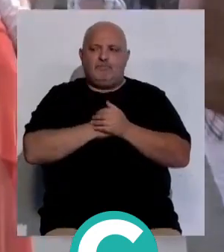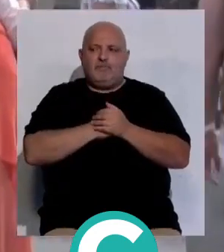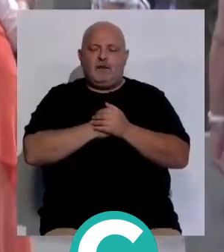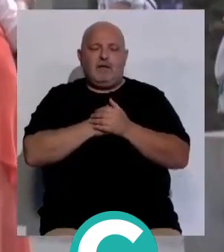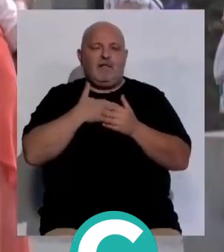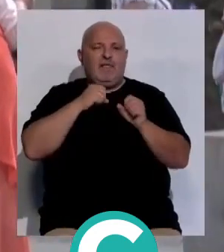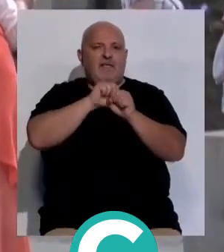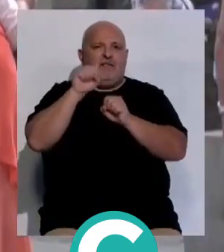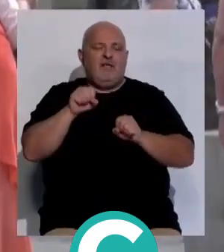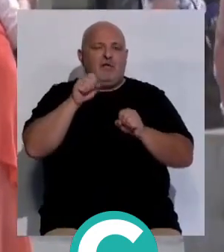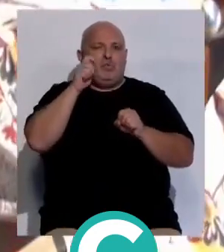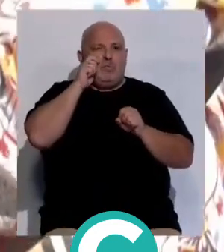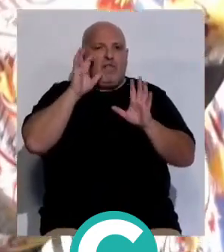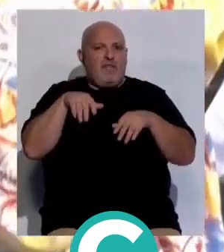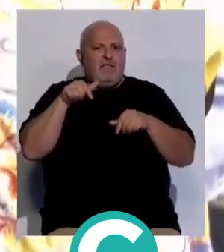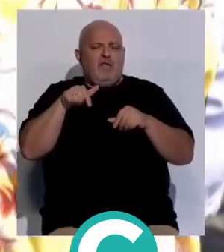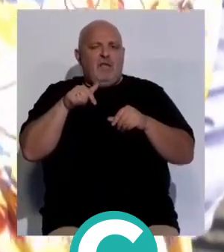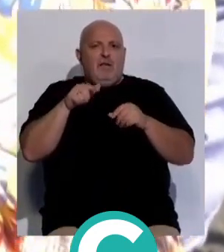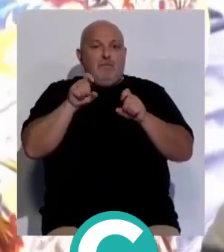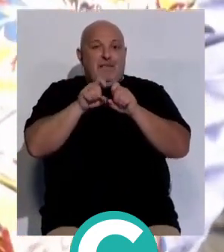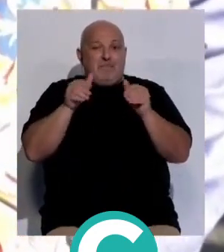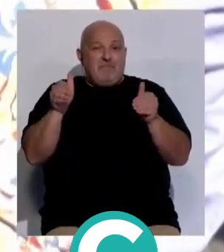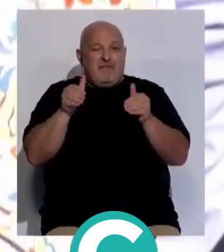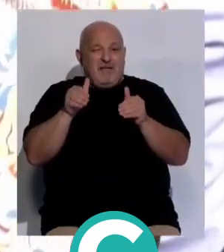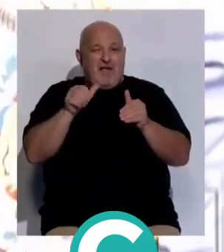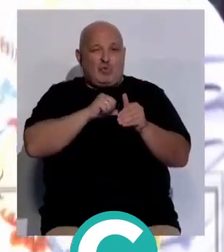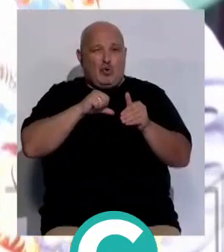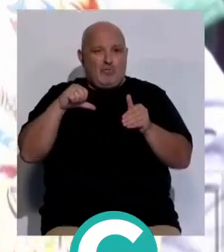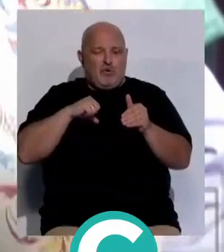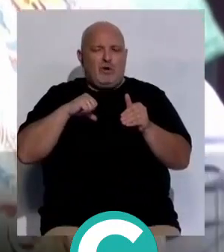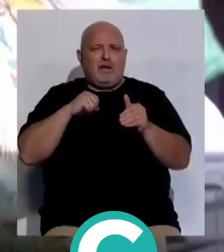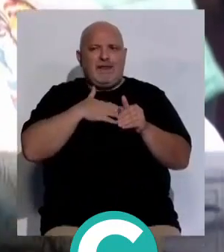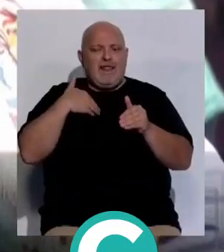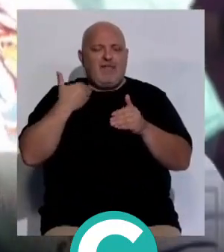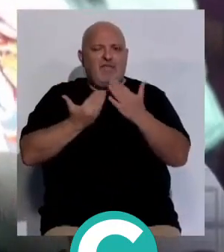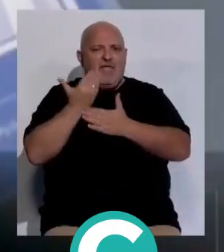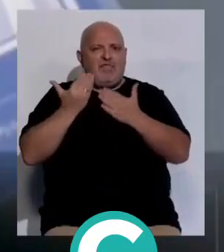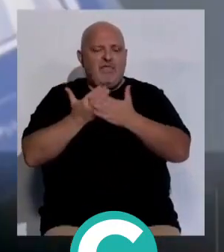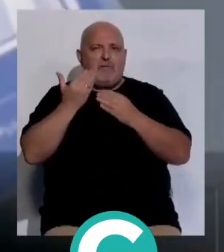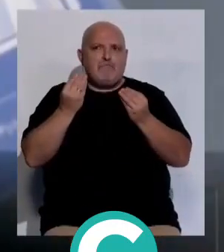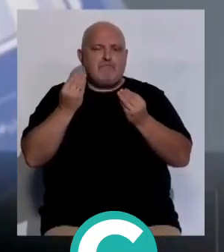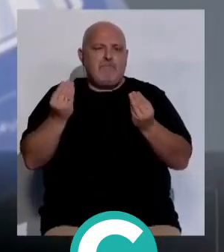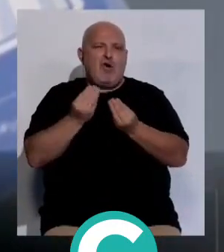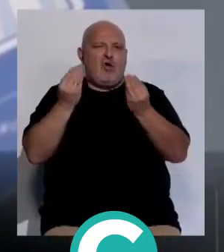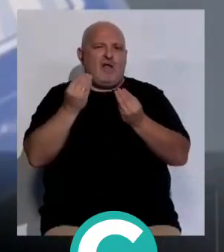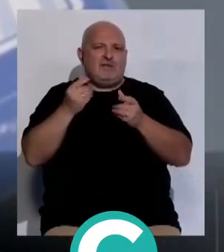Con todo ha defendido el turismo de Cádiz y a las pymes y a los muchos y buenos empresarios que cada día impulsan y mejoran este sector clave